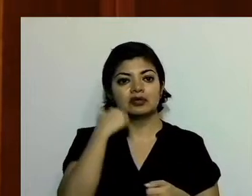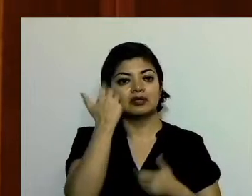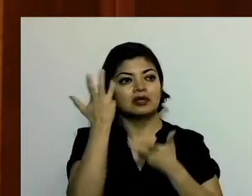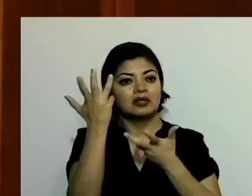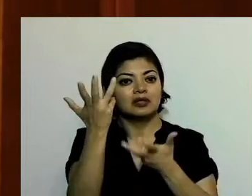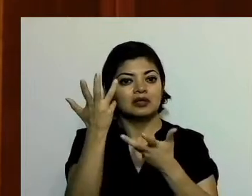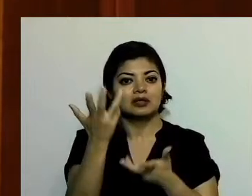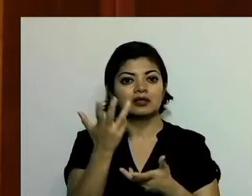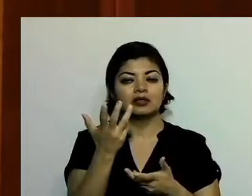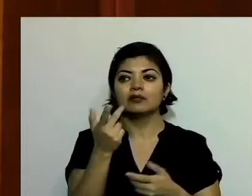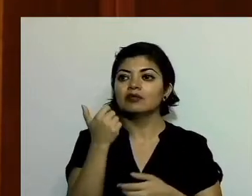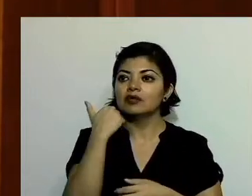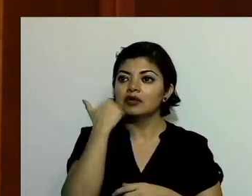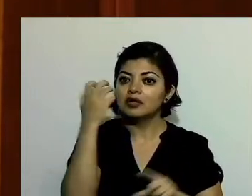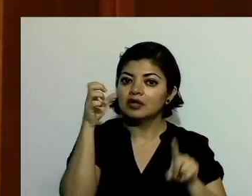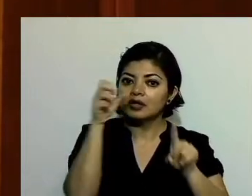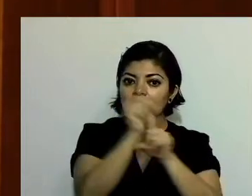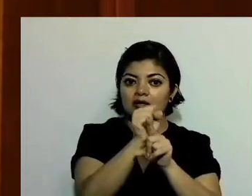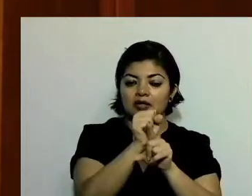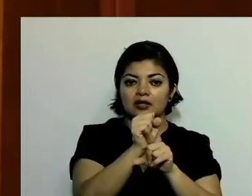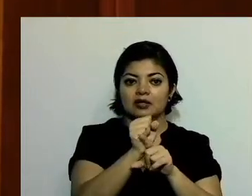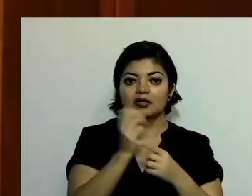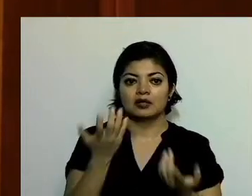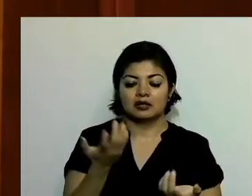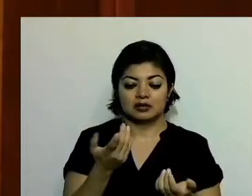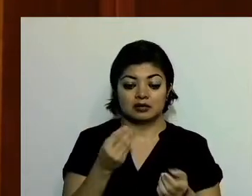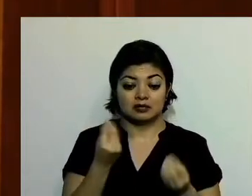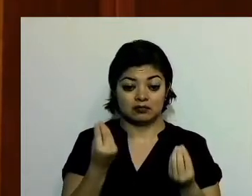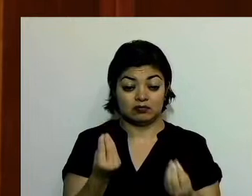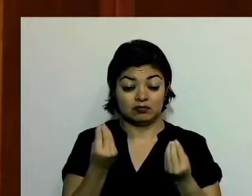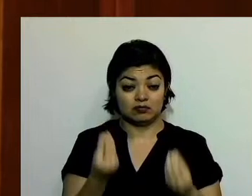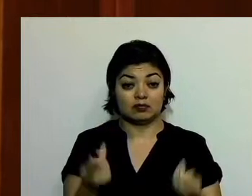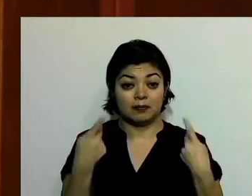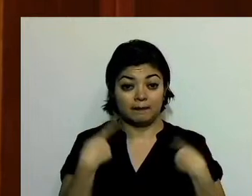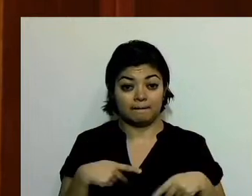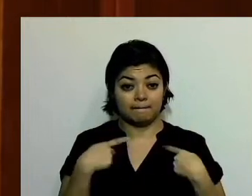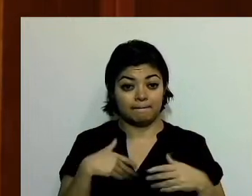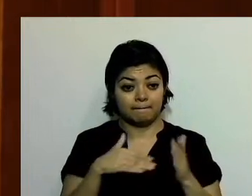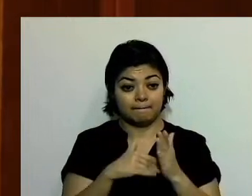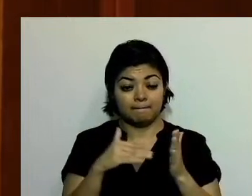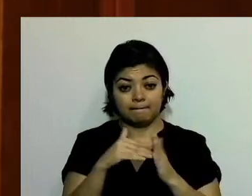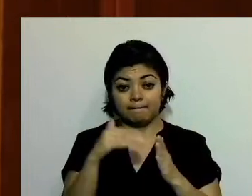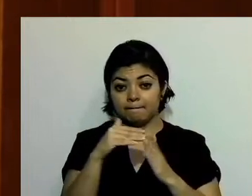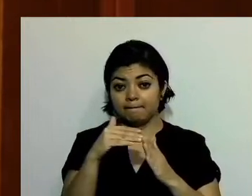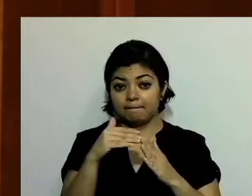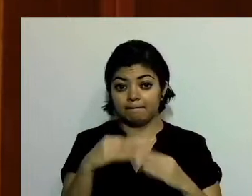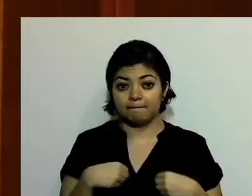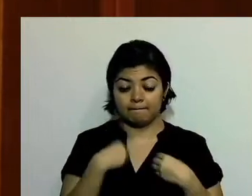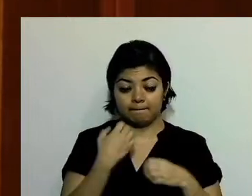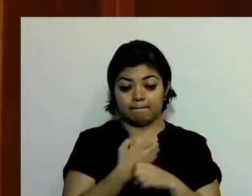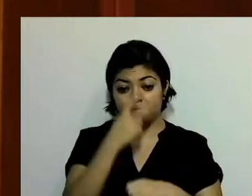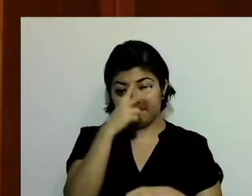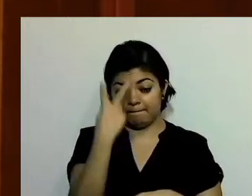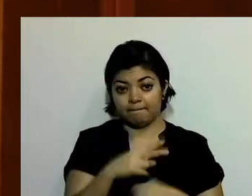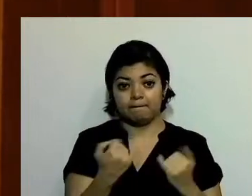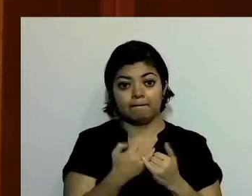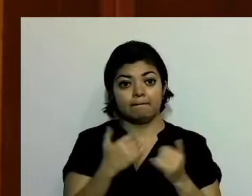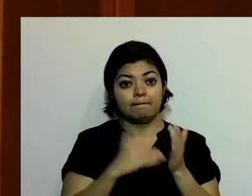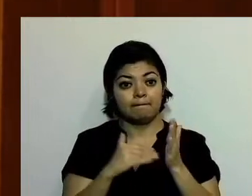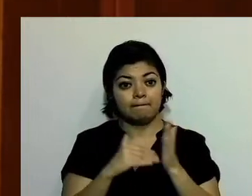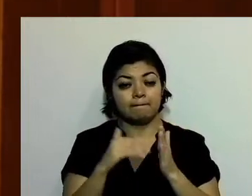esperanzas, de millones y millones de mexiquenses y de millones y de millones de